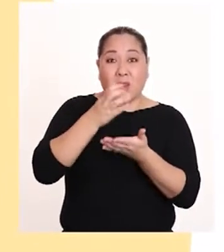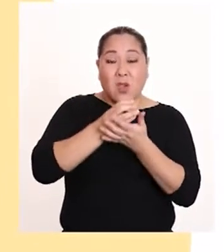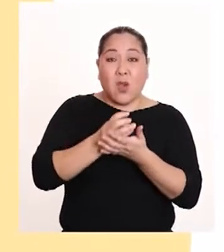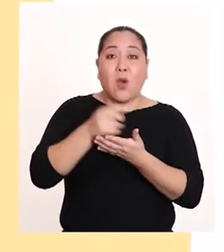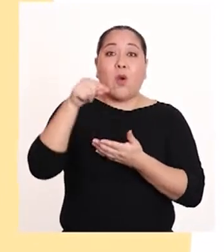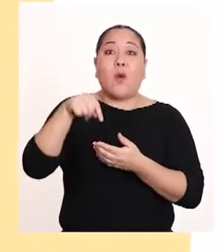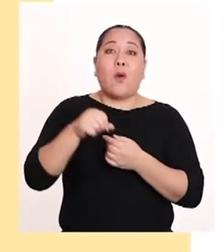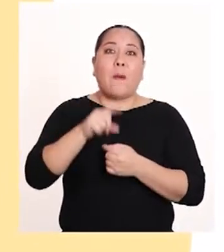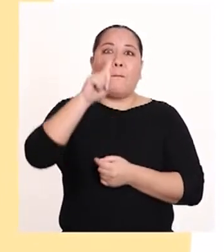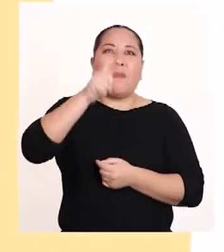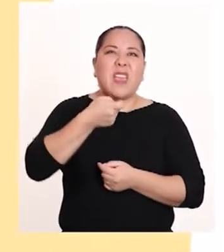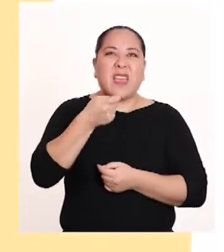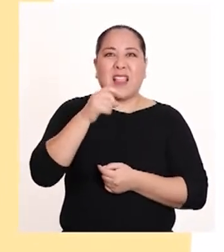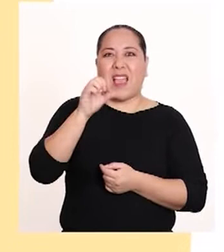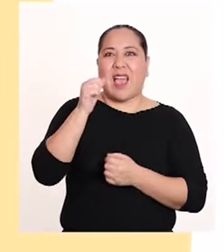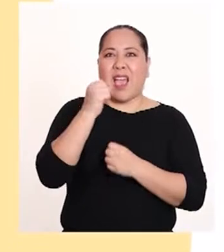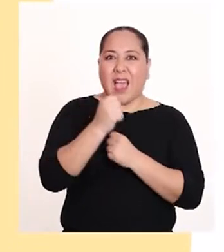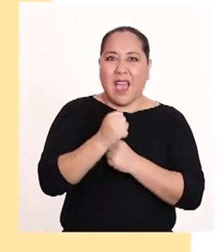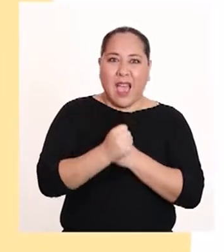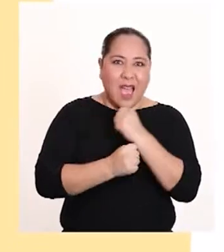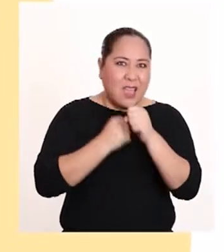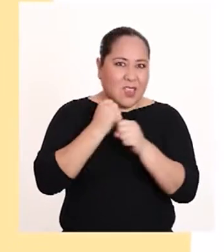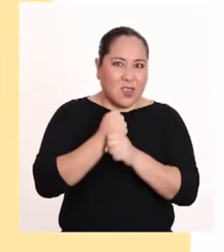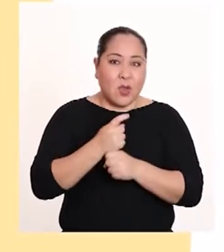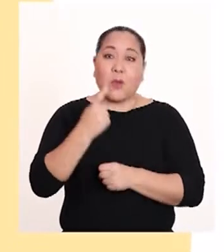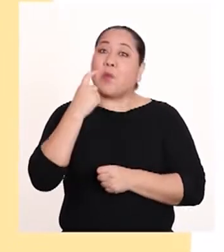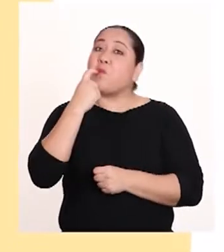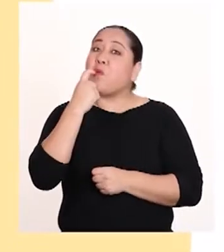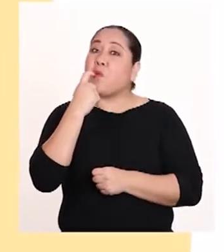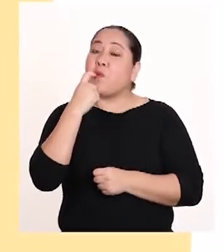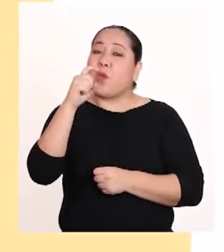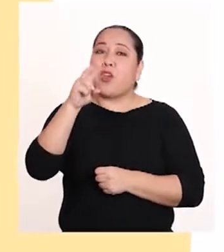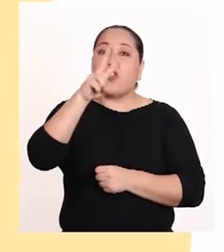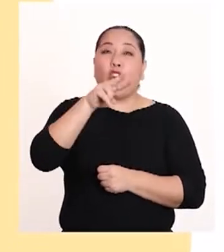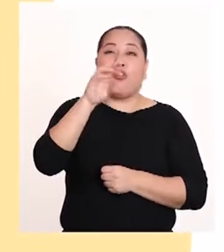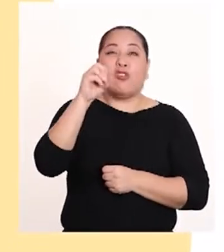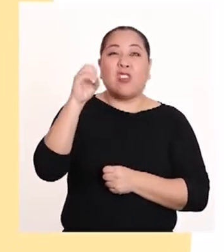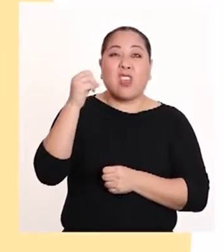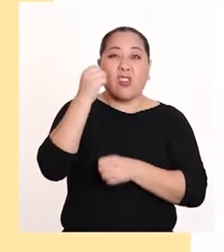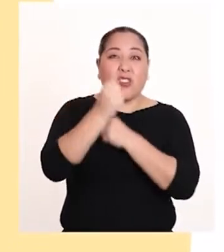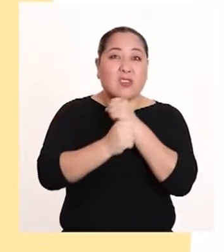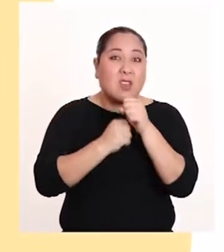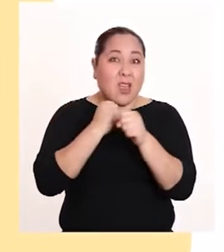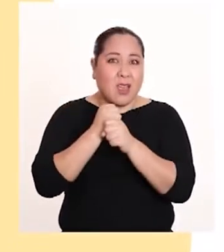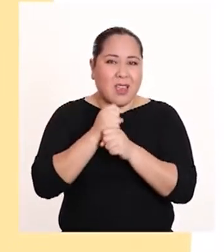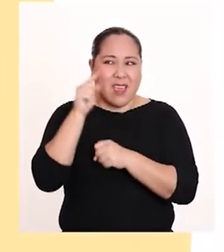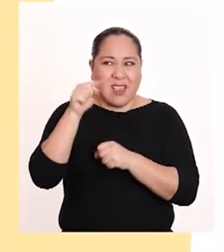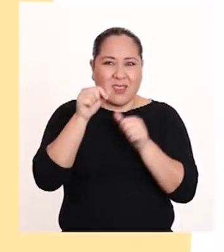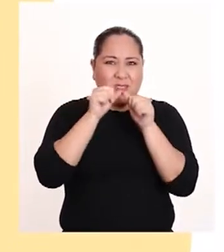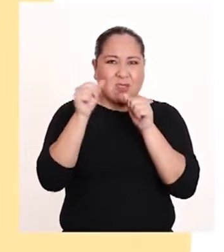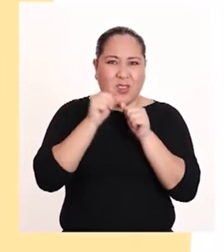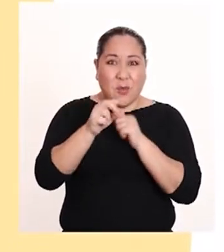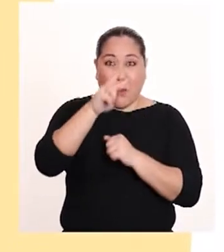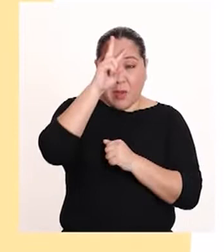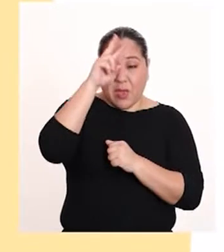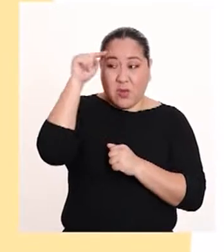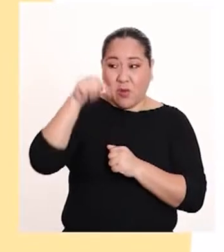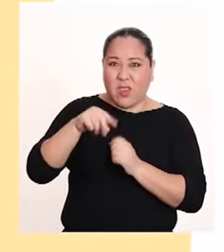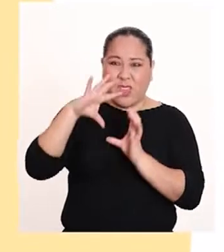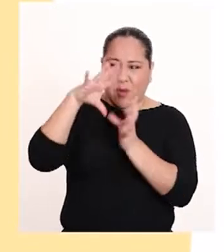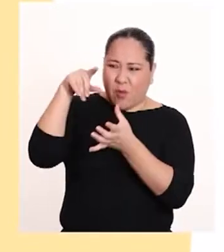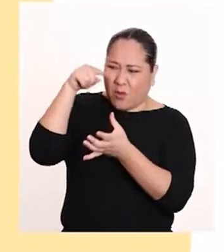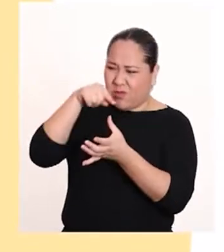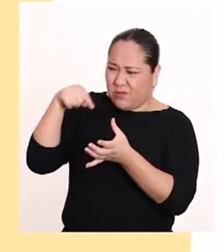plástico tarda mil años y un sorbete de plástico 200 años. Estas cifras del Perú y del mundo